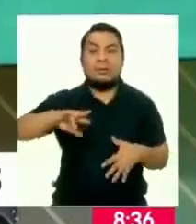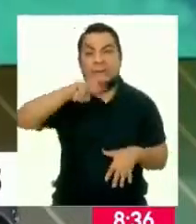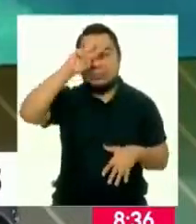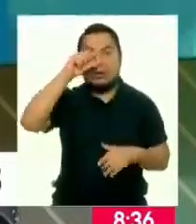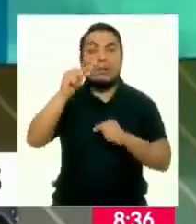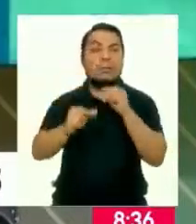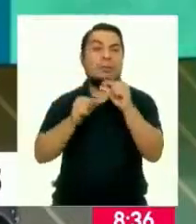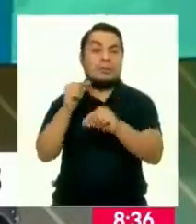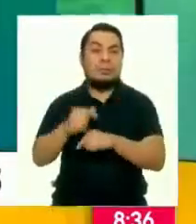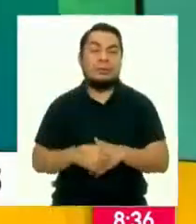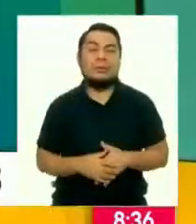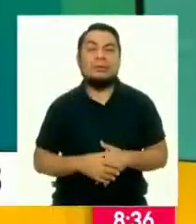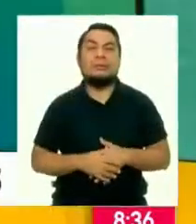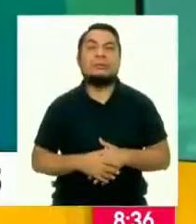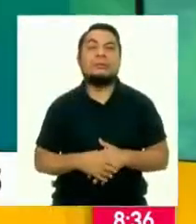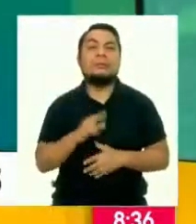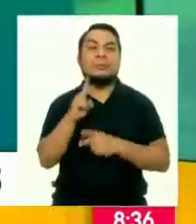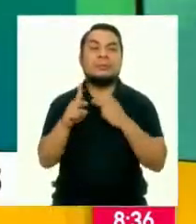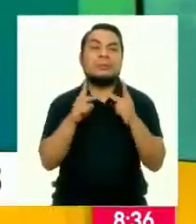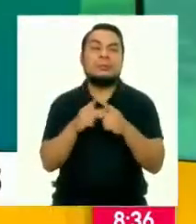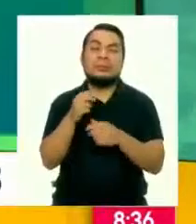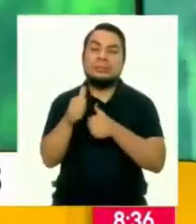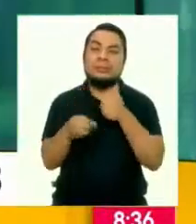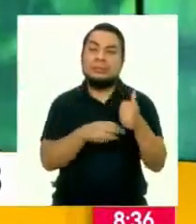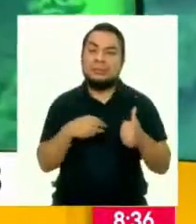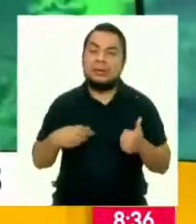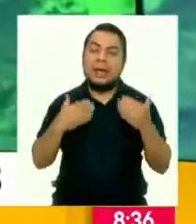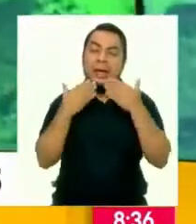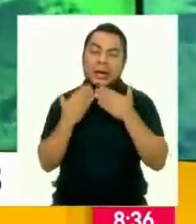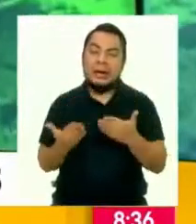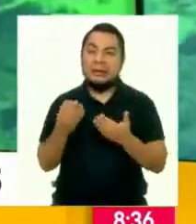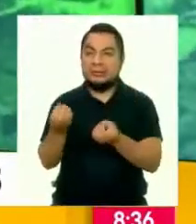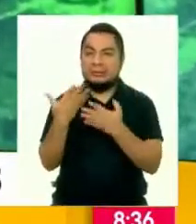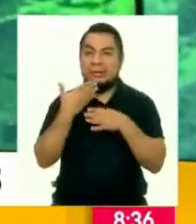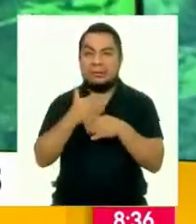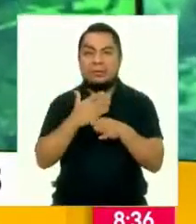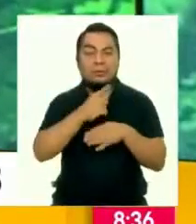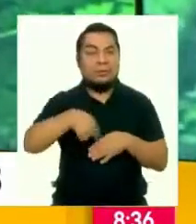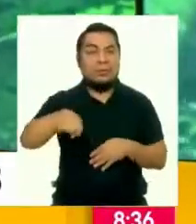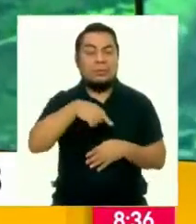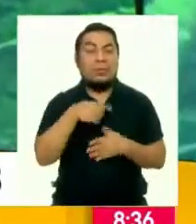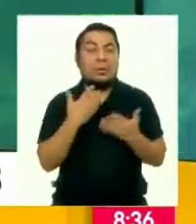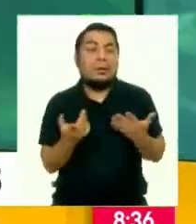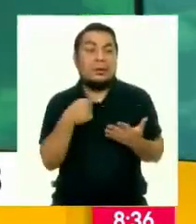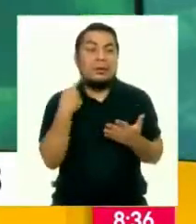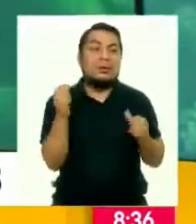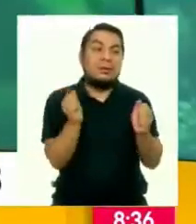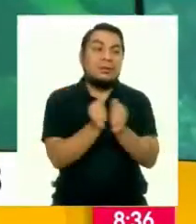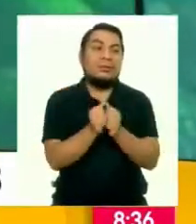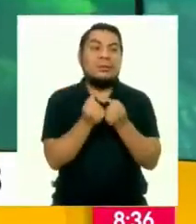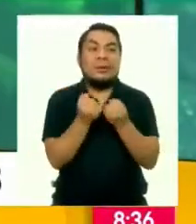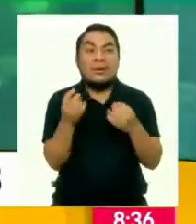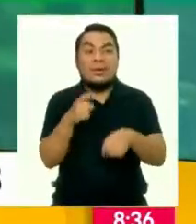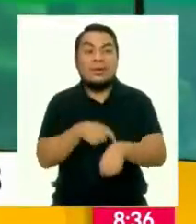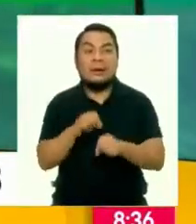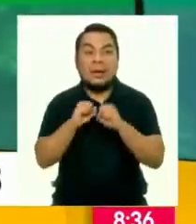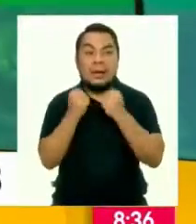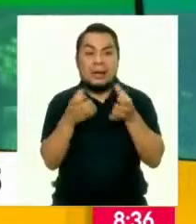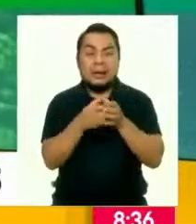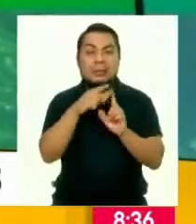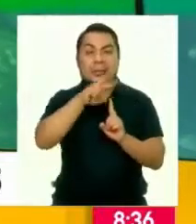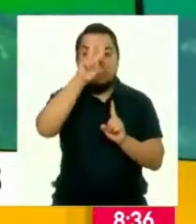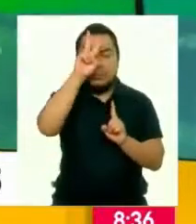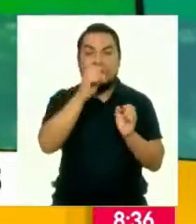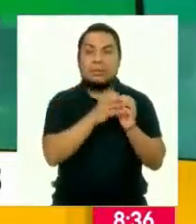a medida de lo posible. Perfecto, Viceministra. Yo le agradezco mucho compartir esta iniciativa. A ver si nos vamos juntos en algún momento con un equipo de TV